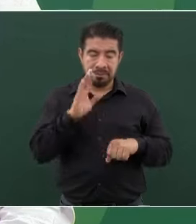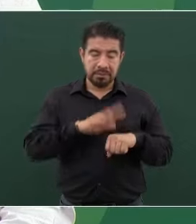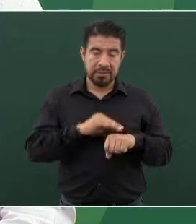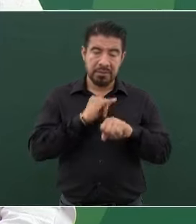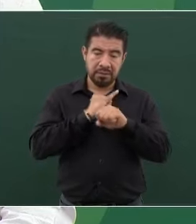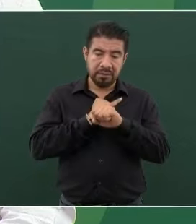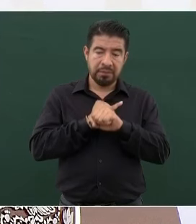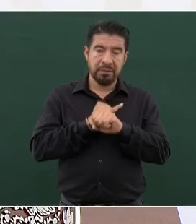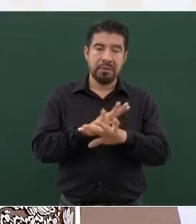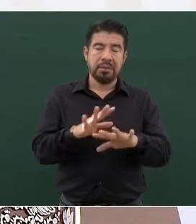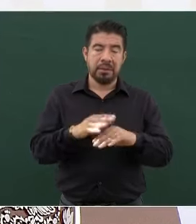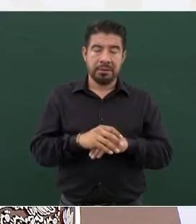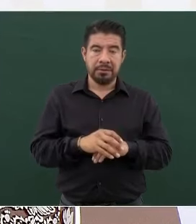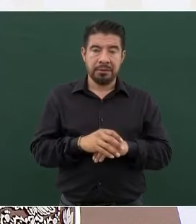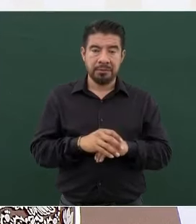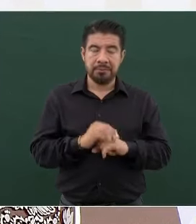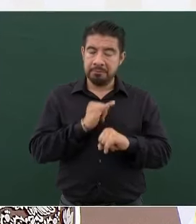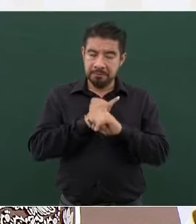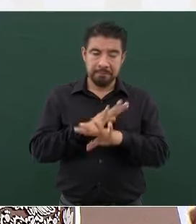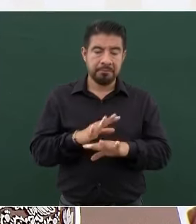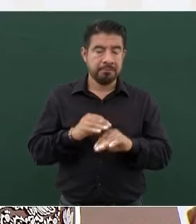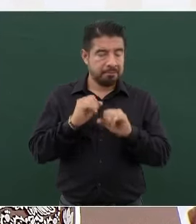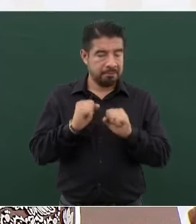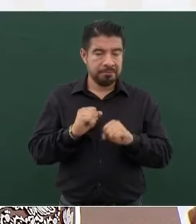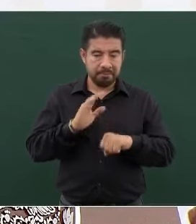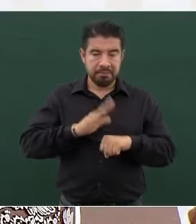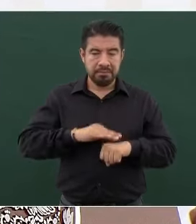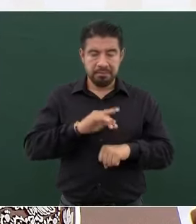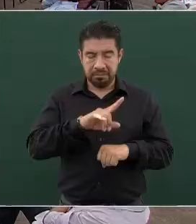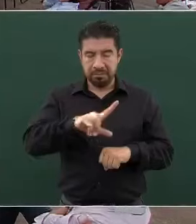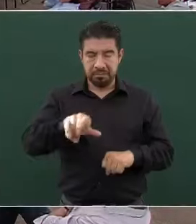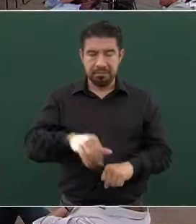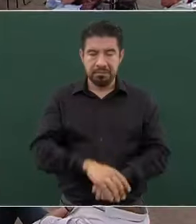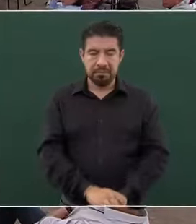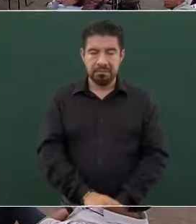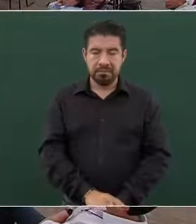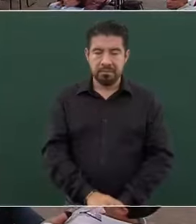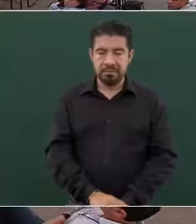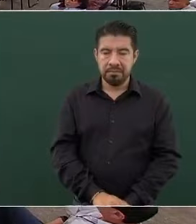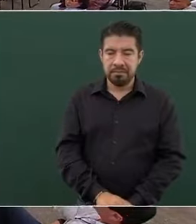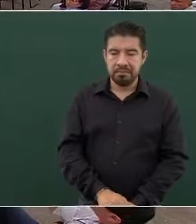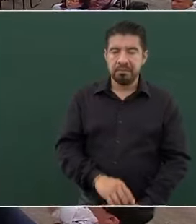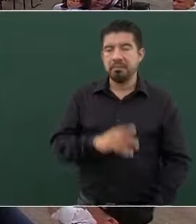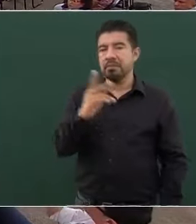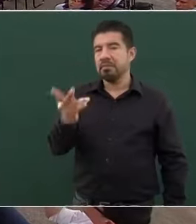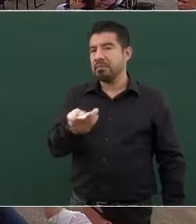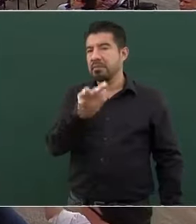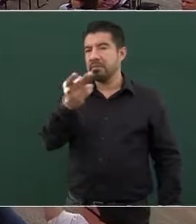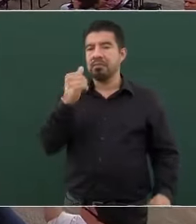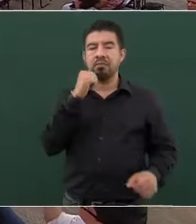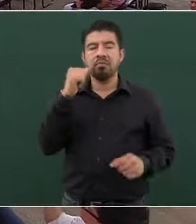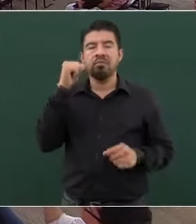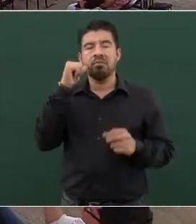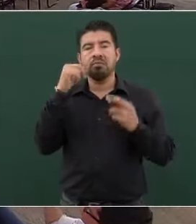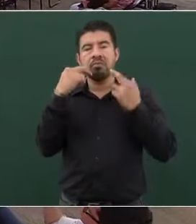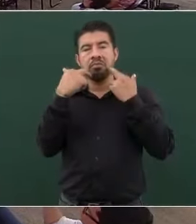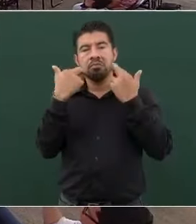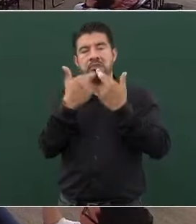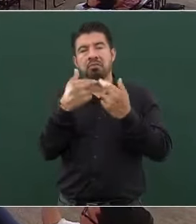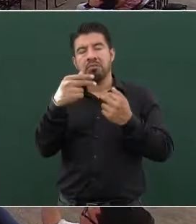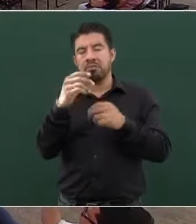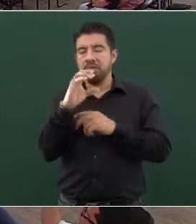sobre este caso. Presidente, preguntarle de su reunión de ayer con la CENTE